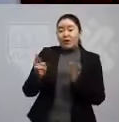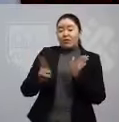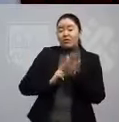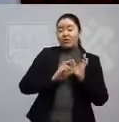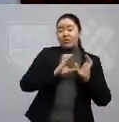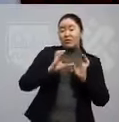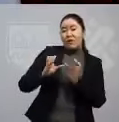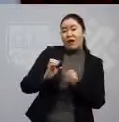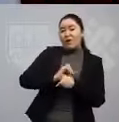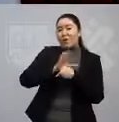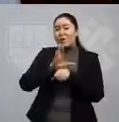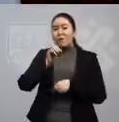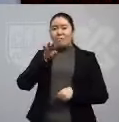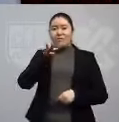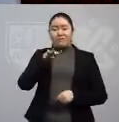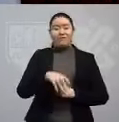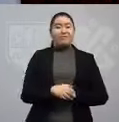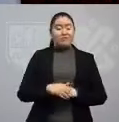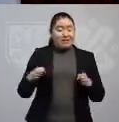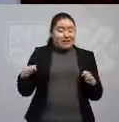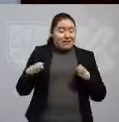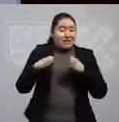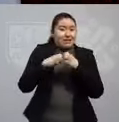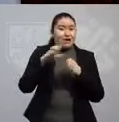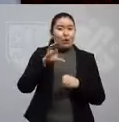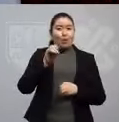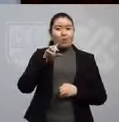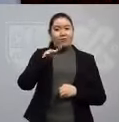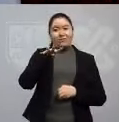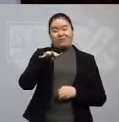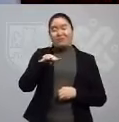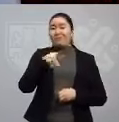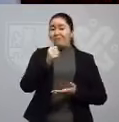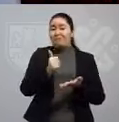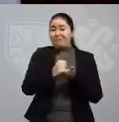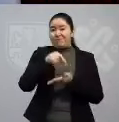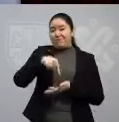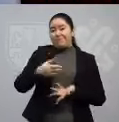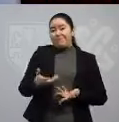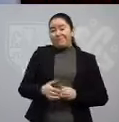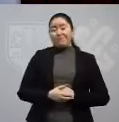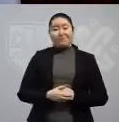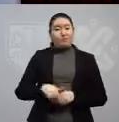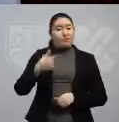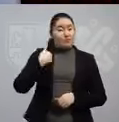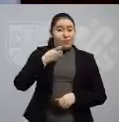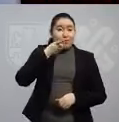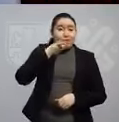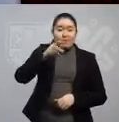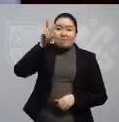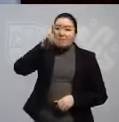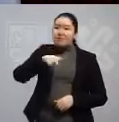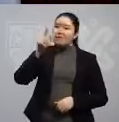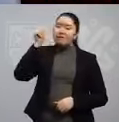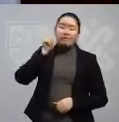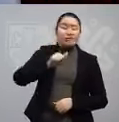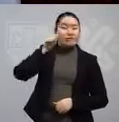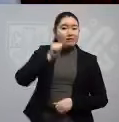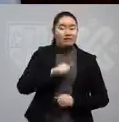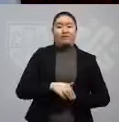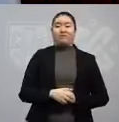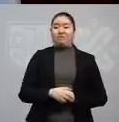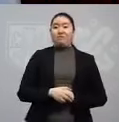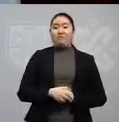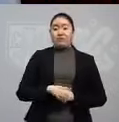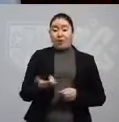Estamos en alerta por COVID-19, en emergencia por COVID-19 en la ciudad. Siempre he hablado con la verdad.